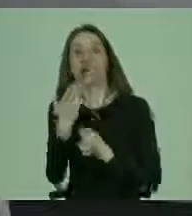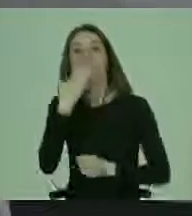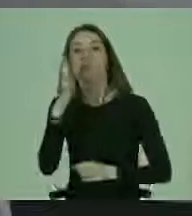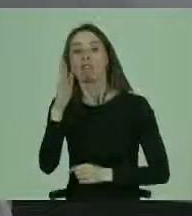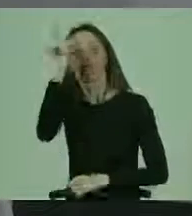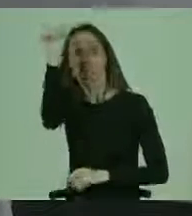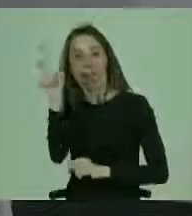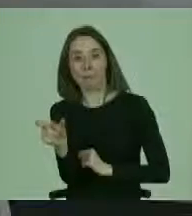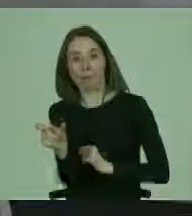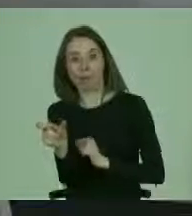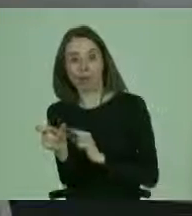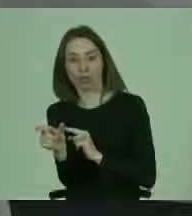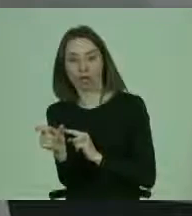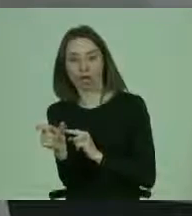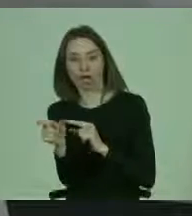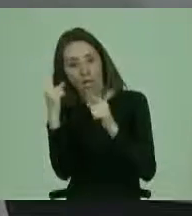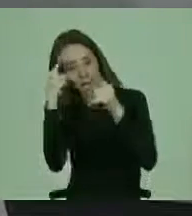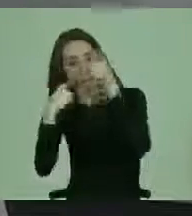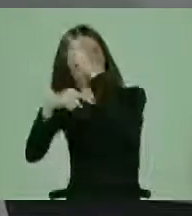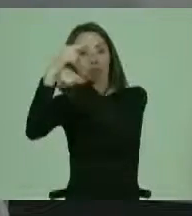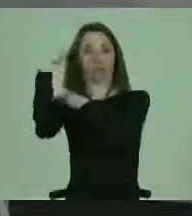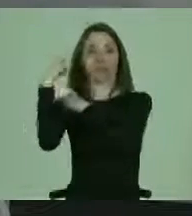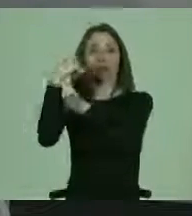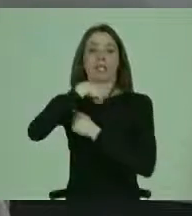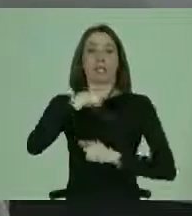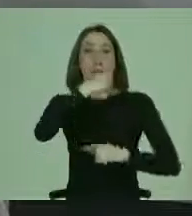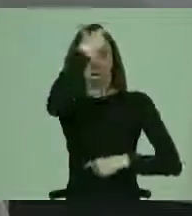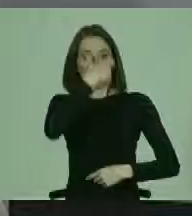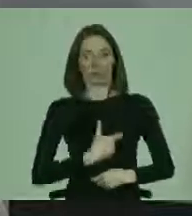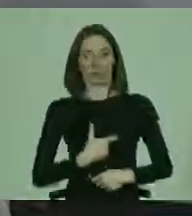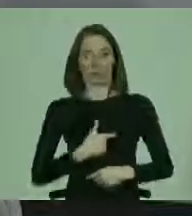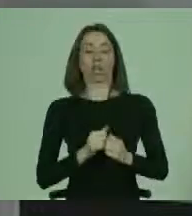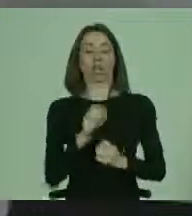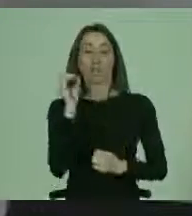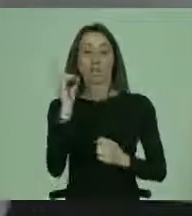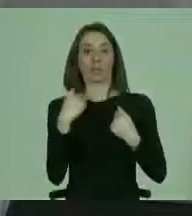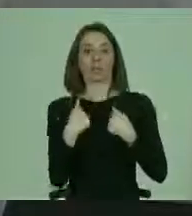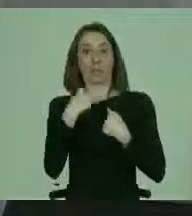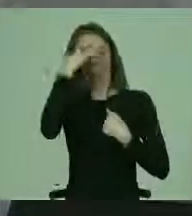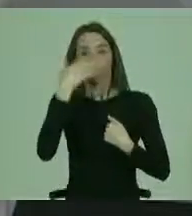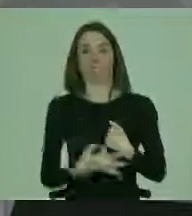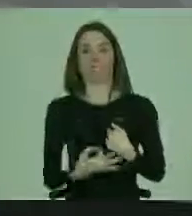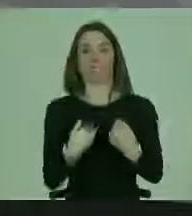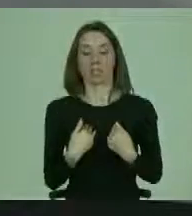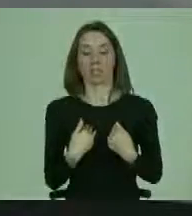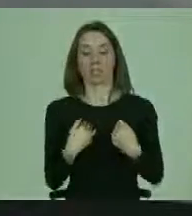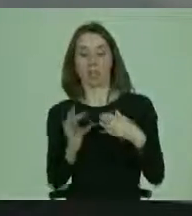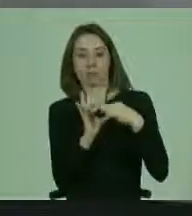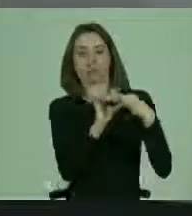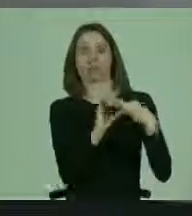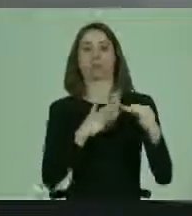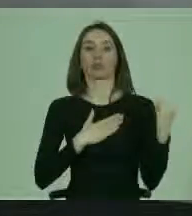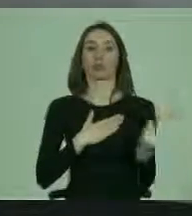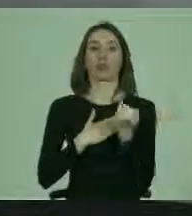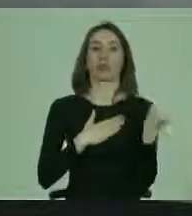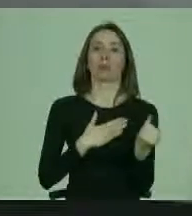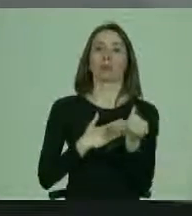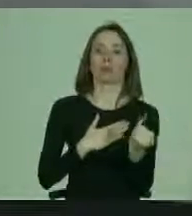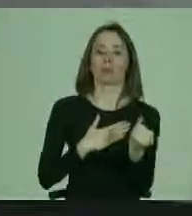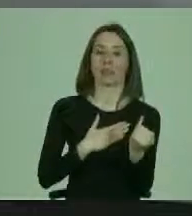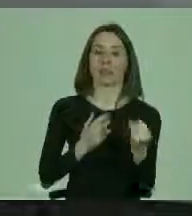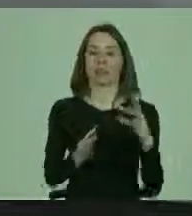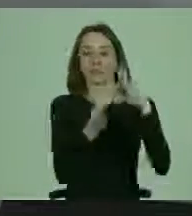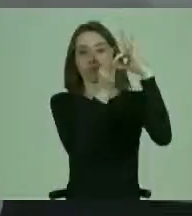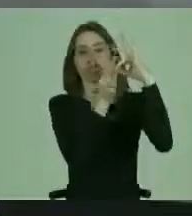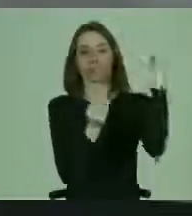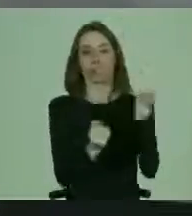personas. Vuelve a la persona con discapacidad. Y por ahí el nexo con la autonomía. El